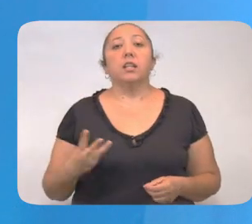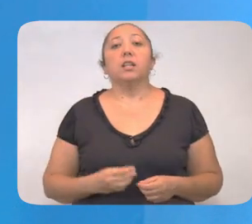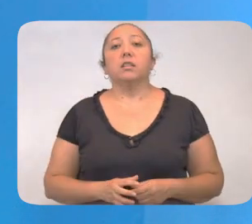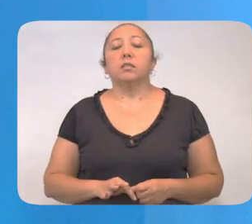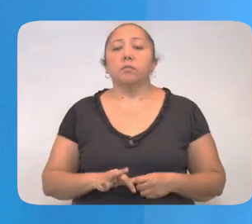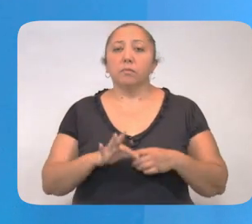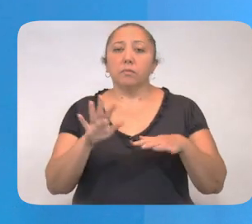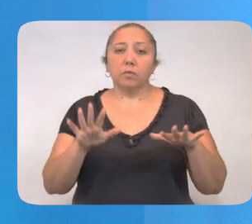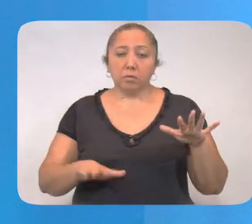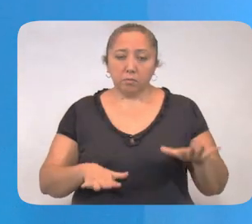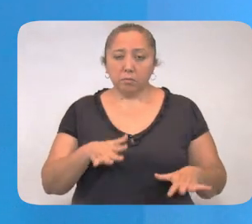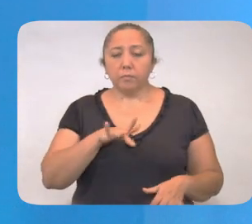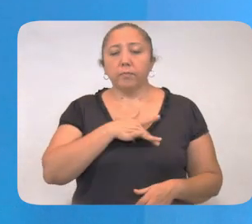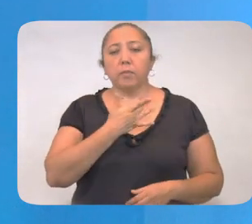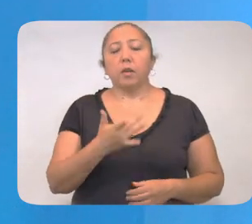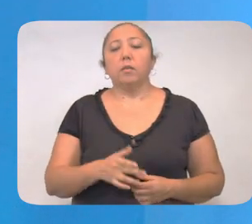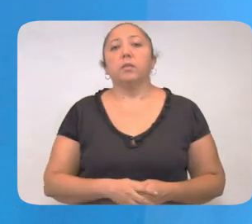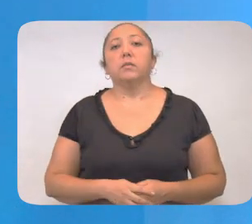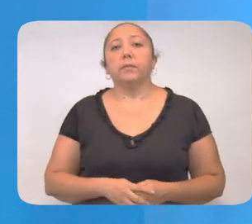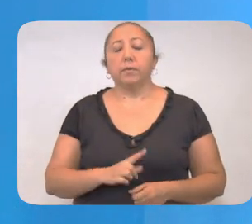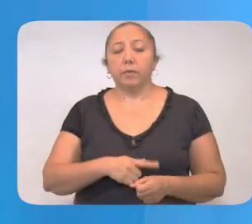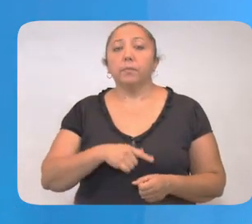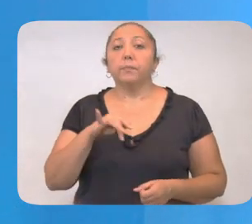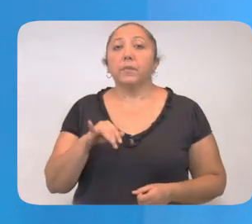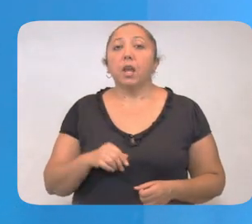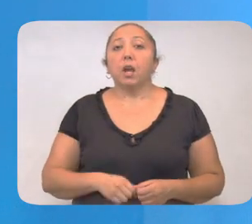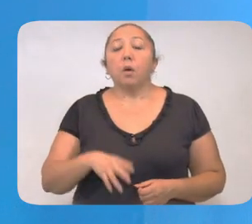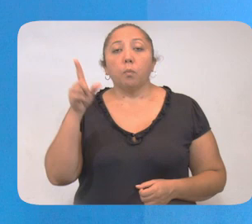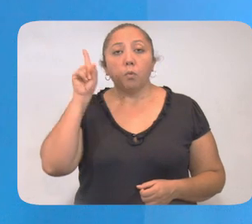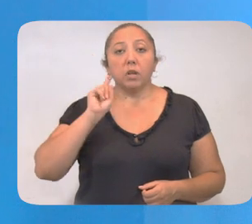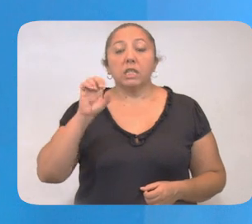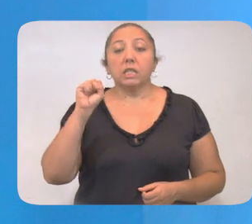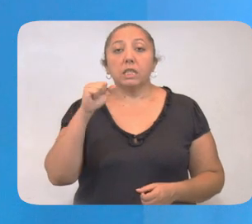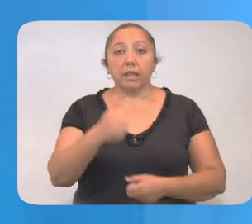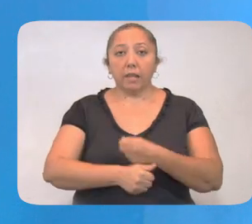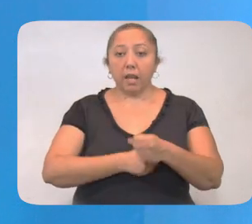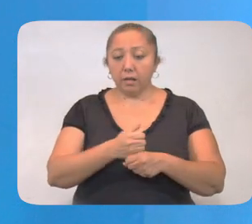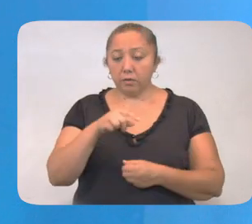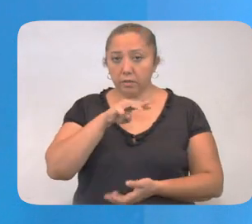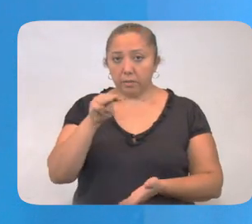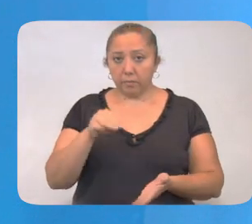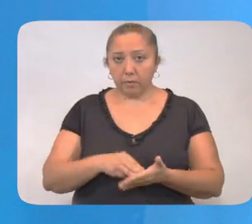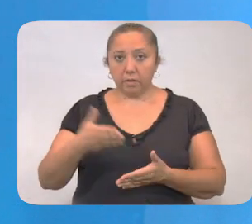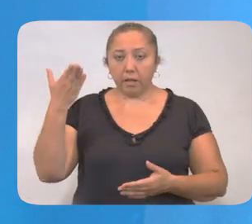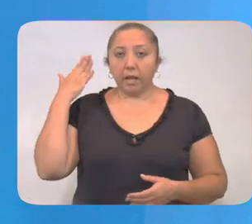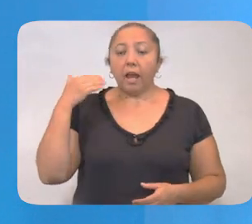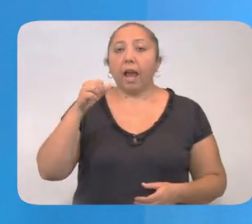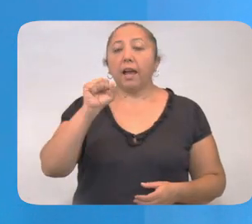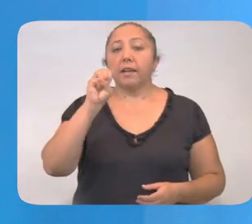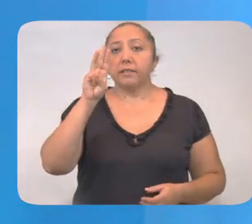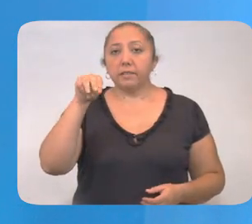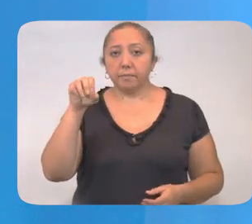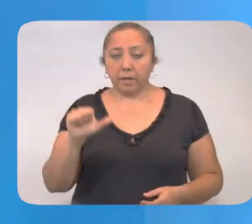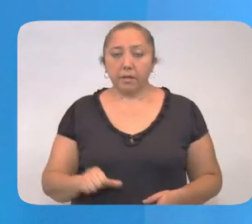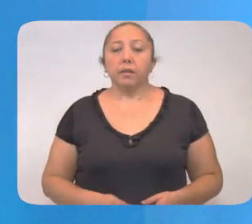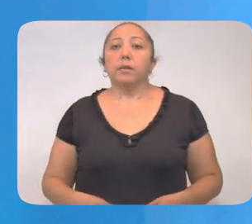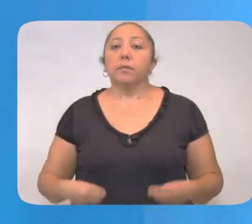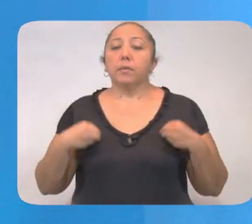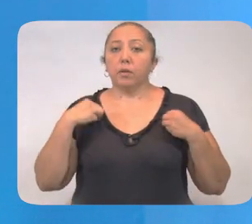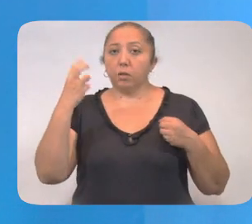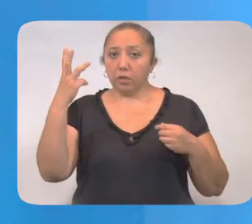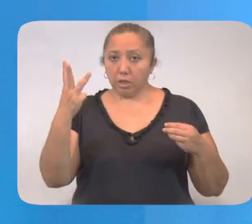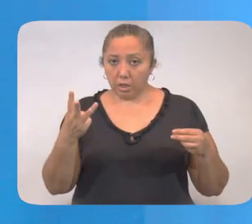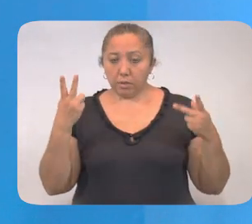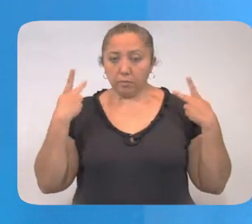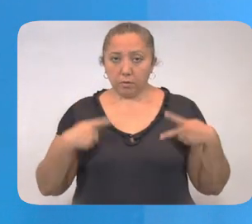han presentado síntomas leves. Mujer de 60 años de Mérida, con historial médico de asma. La paciente convivía con